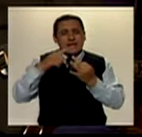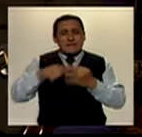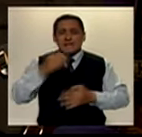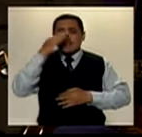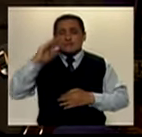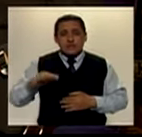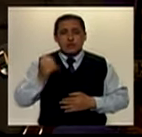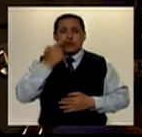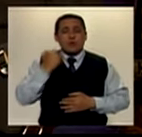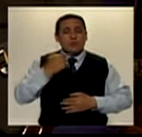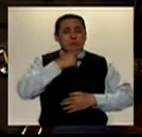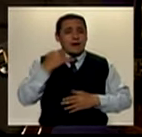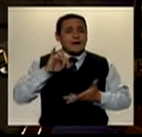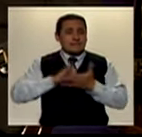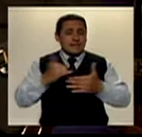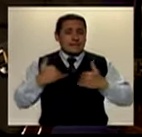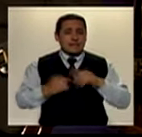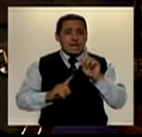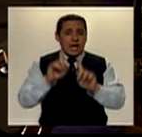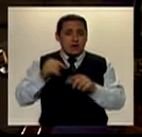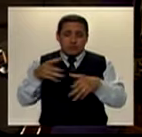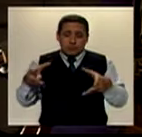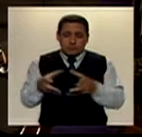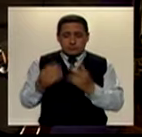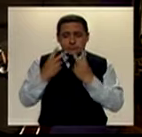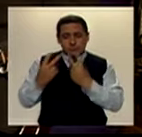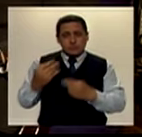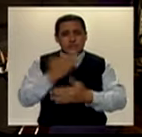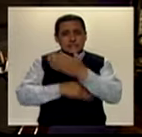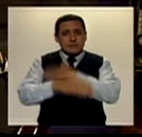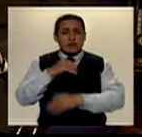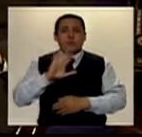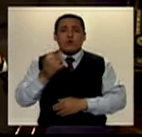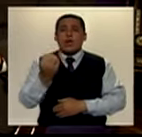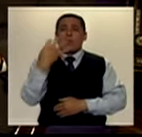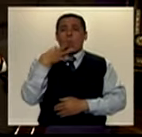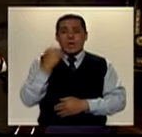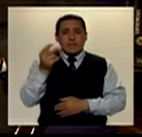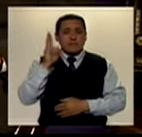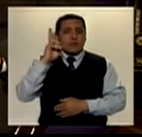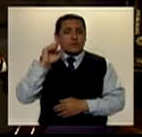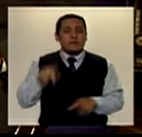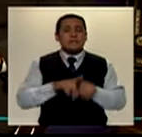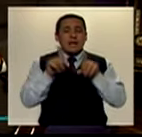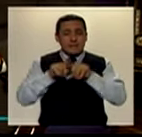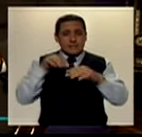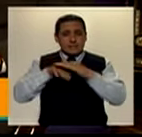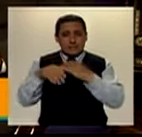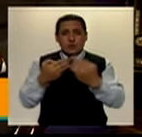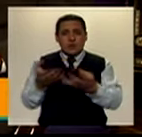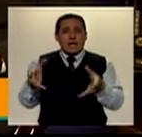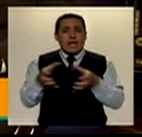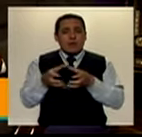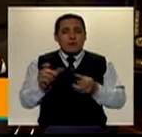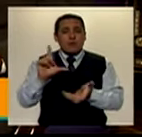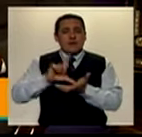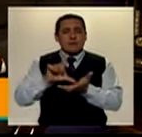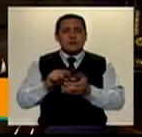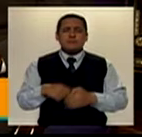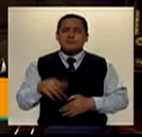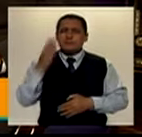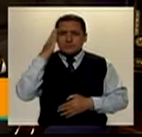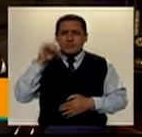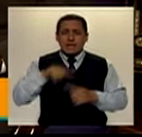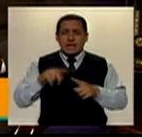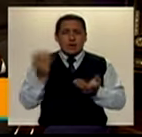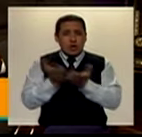y niñas que tienen algún tipo de discapacidad referidos por sus maestros y maestras en el Cercado de Lima. ¿Se refiere a las